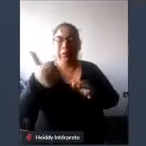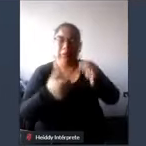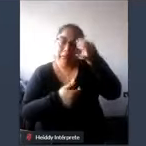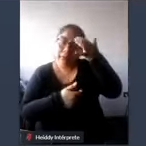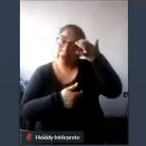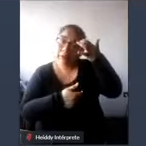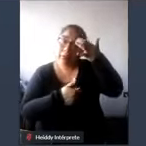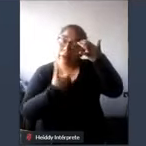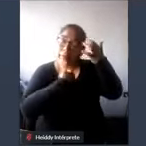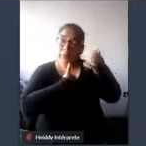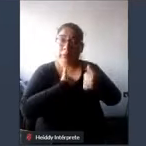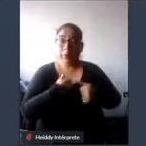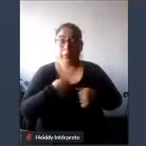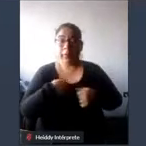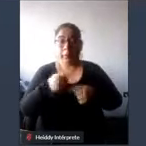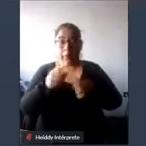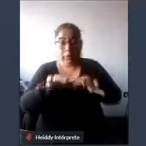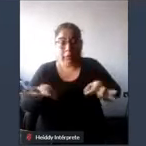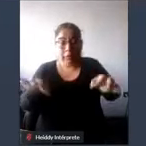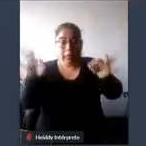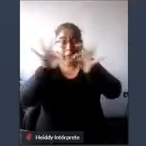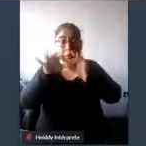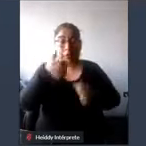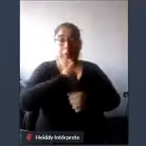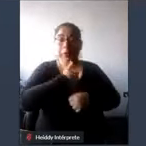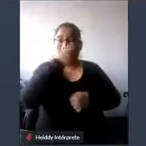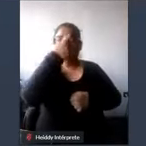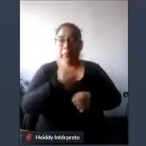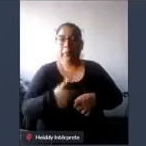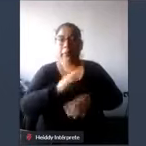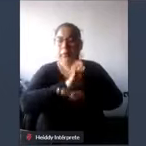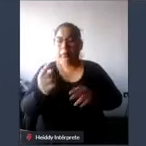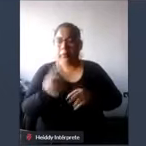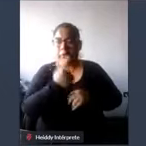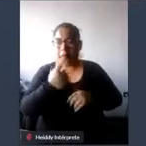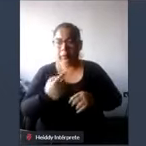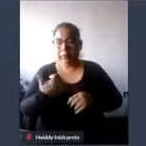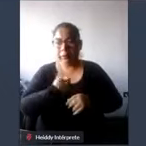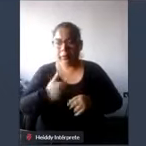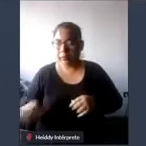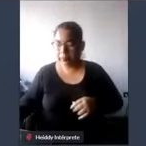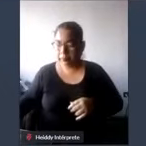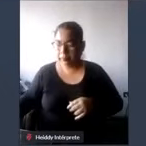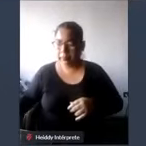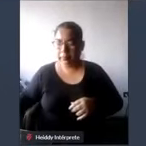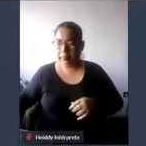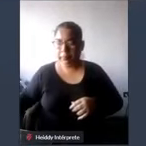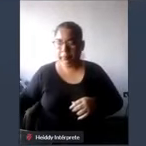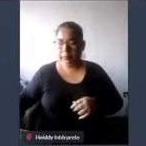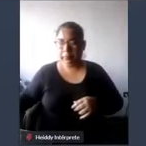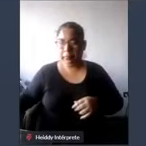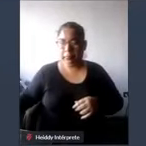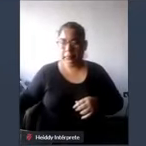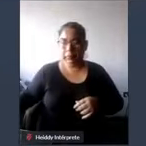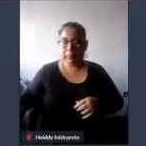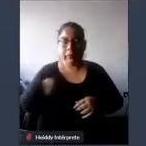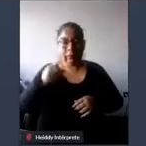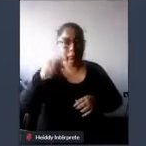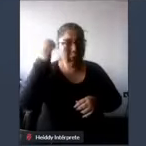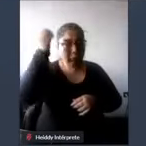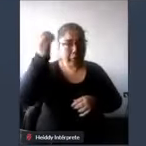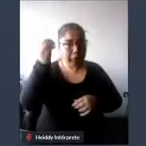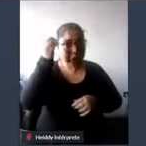único que me importa soy yo mi comodidad y yo ante todo y creo que con ese tipo de pensamiento